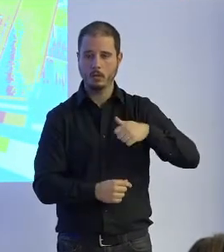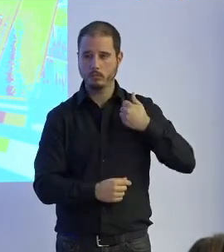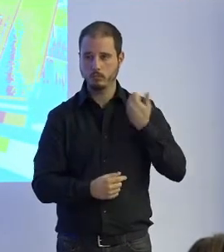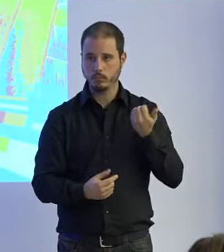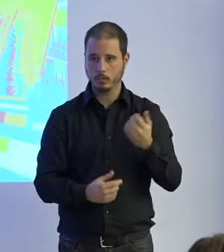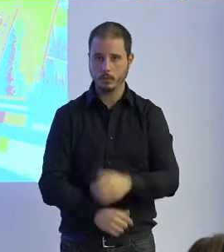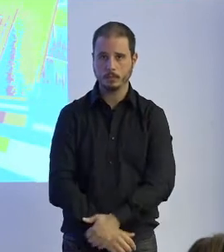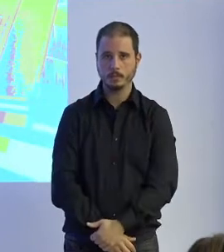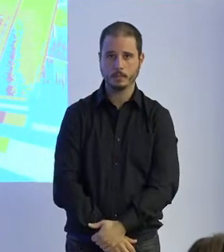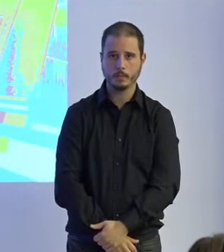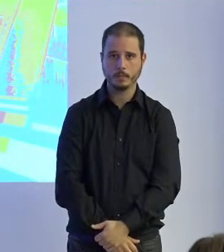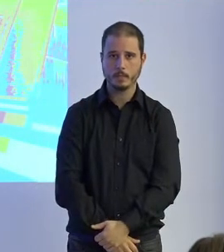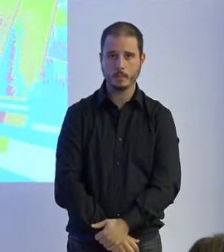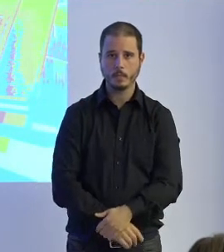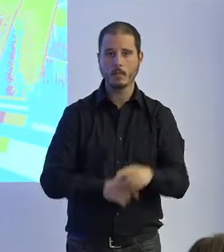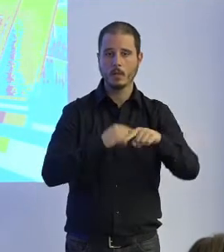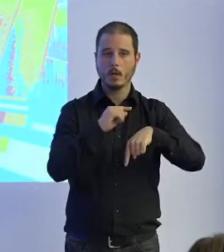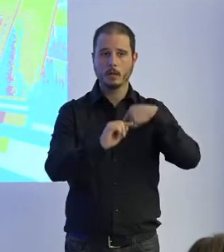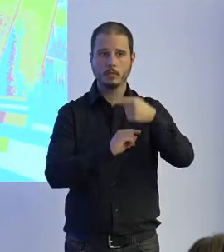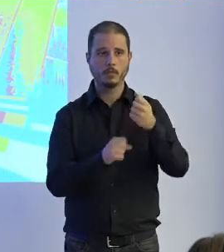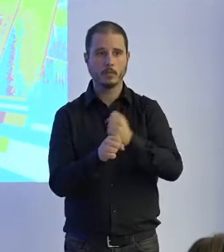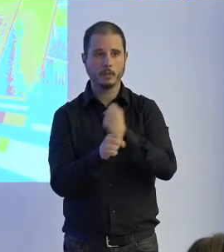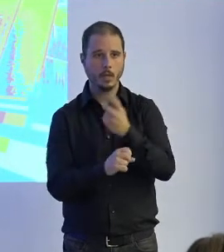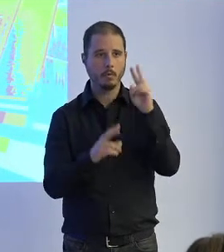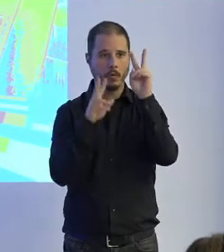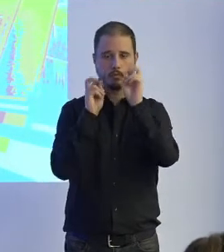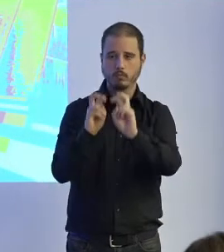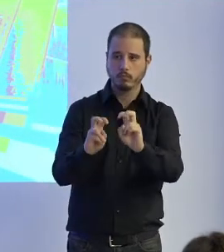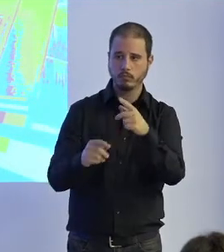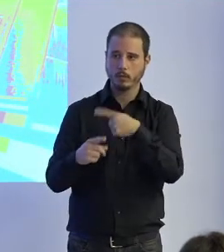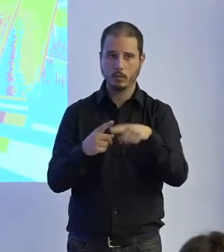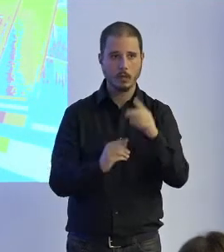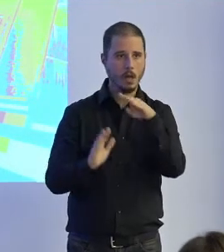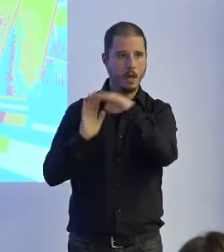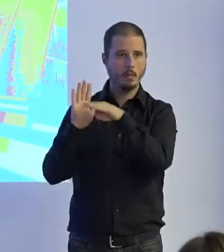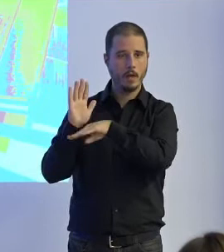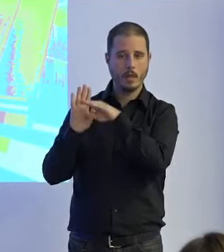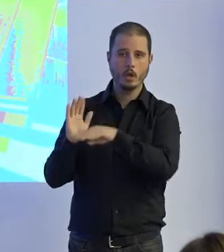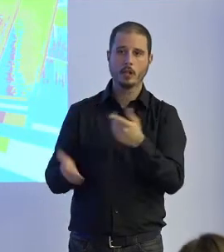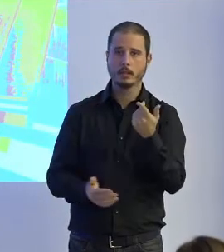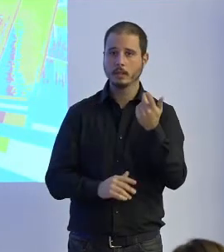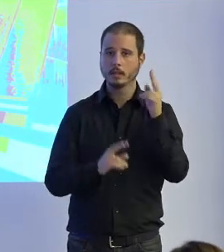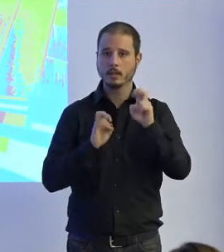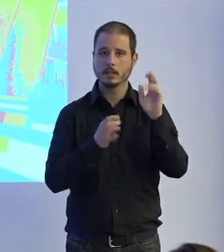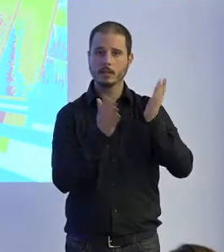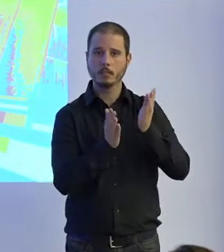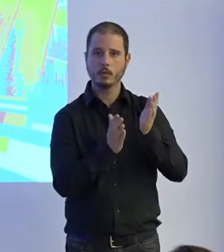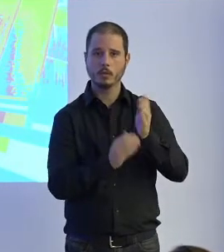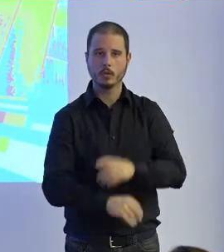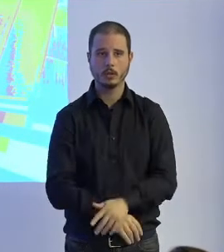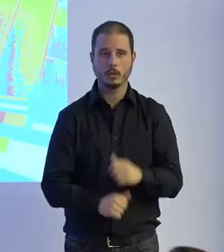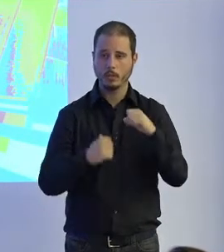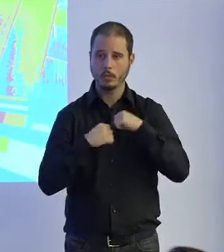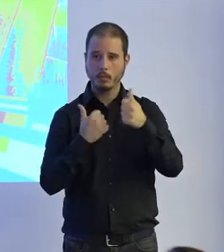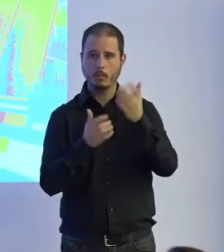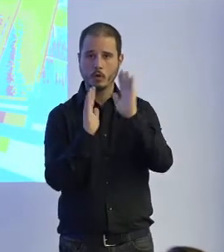todo esto bueno luego trabajamos con señales fisiológicas análisis con distintas aplicaciones y en temas de robótica nosotros empezamos a trabajar con